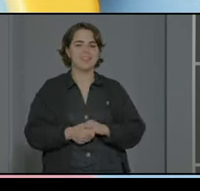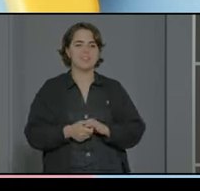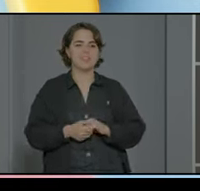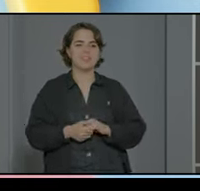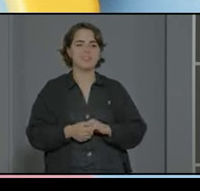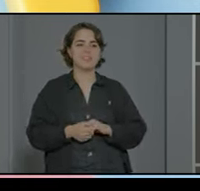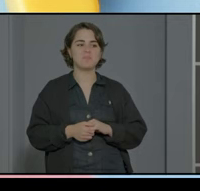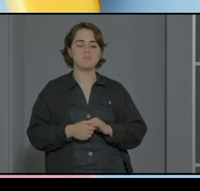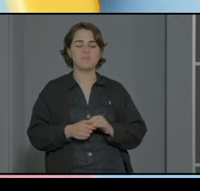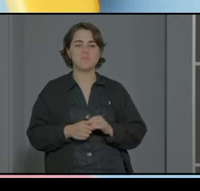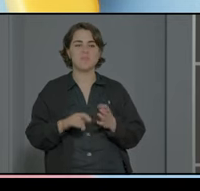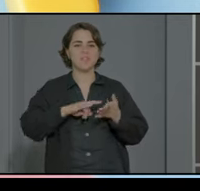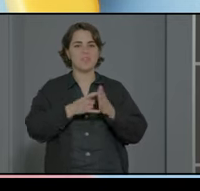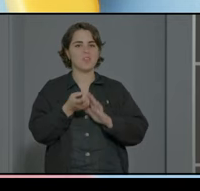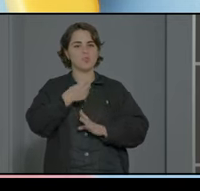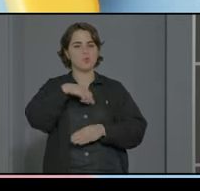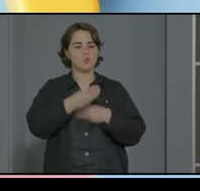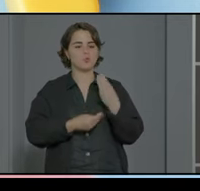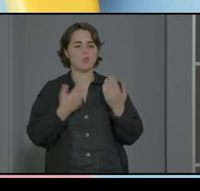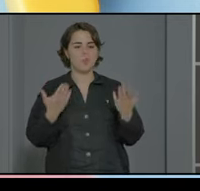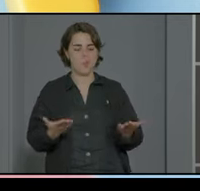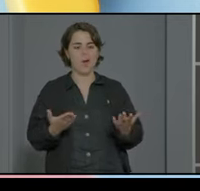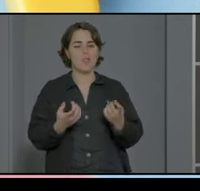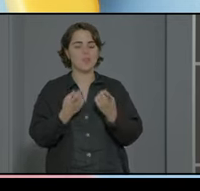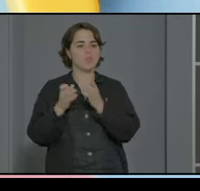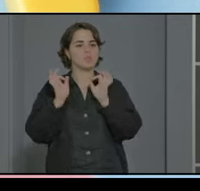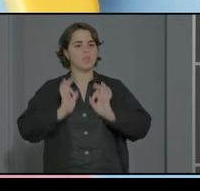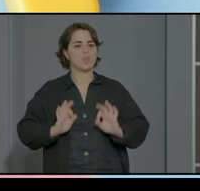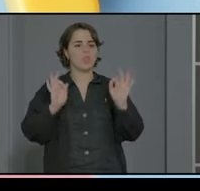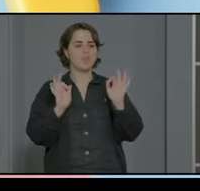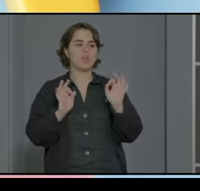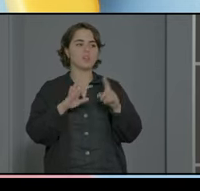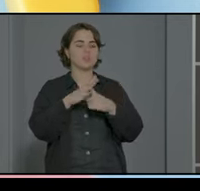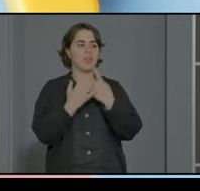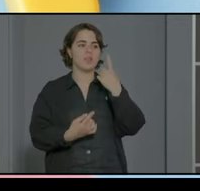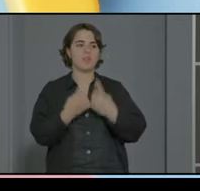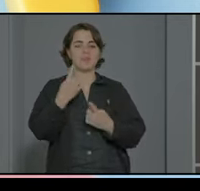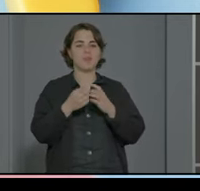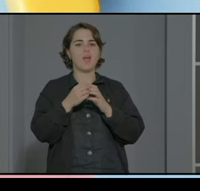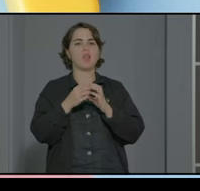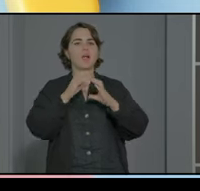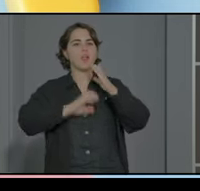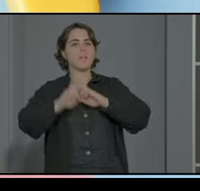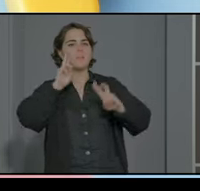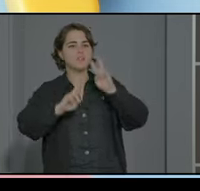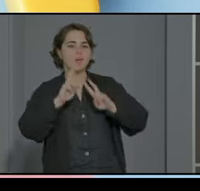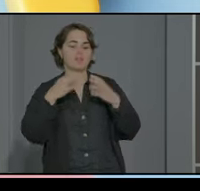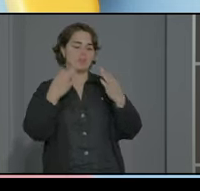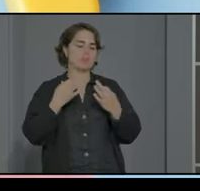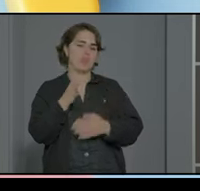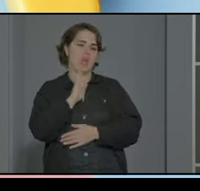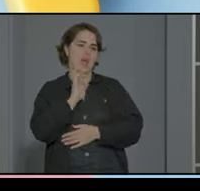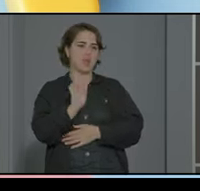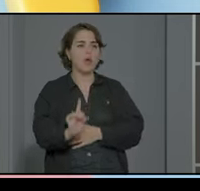la metodología que usamos pues ajustado a necesidades concretas en algunos casos potenciamos canal visual no siempre como decía antes